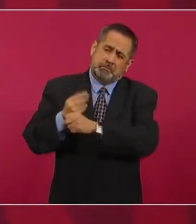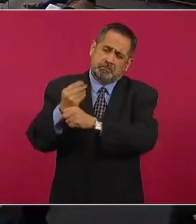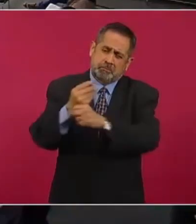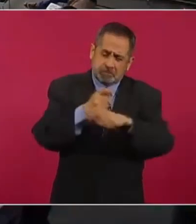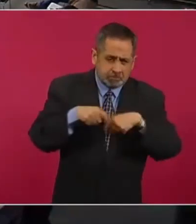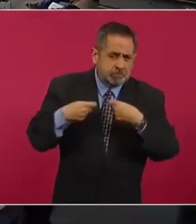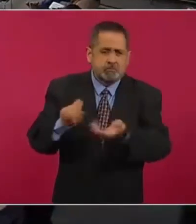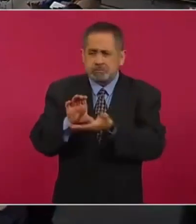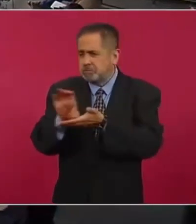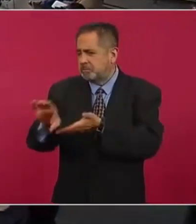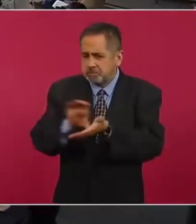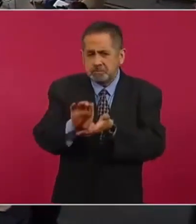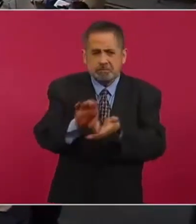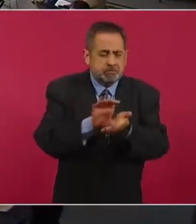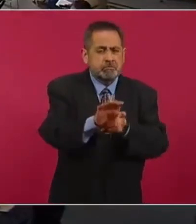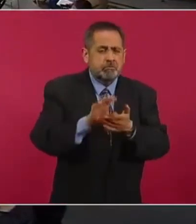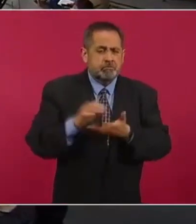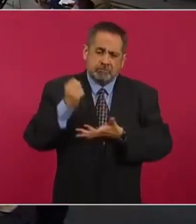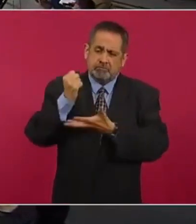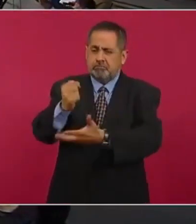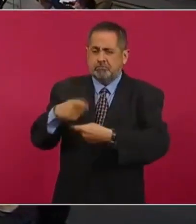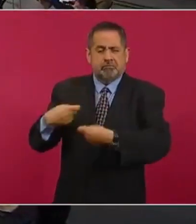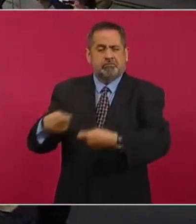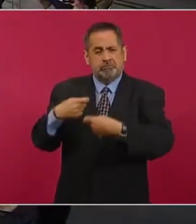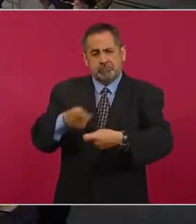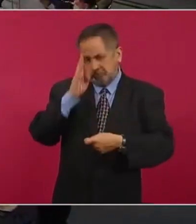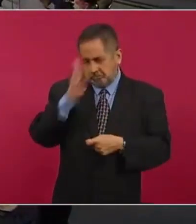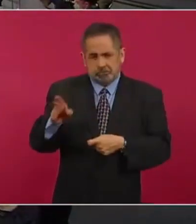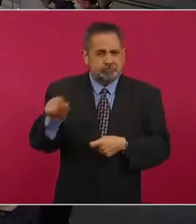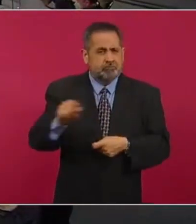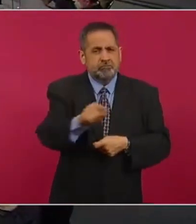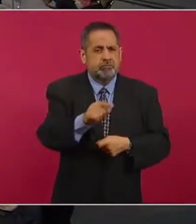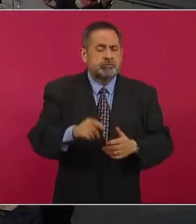se entregan los presupuestos de manera directa.